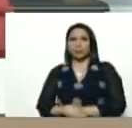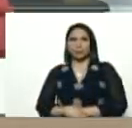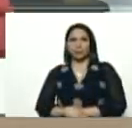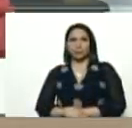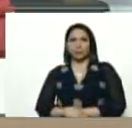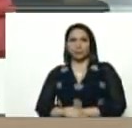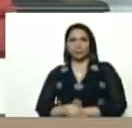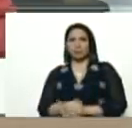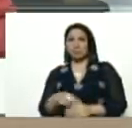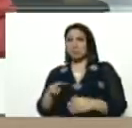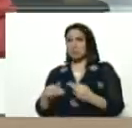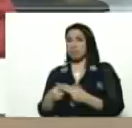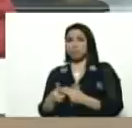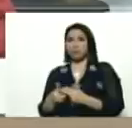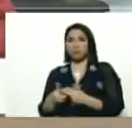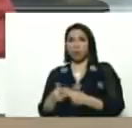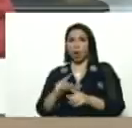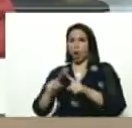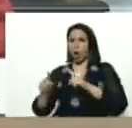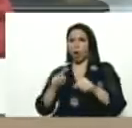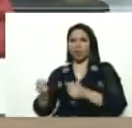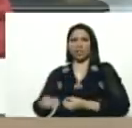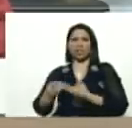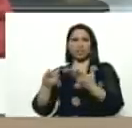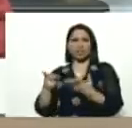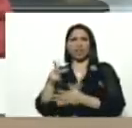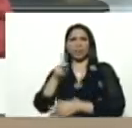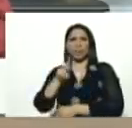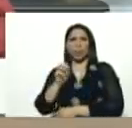ni siquiera, las órdenes, se la da Pompeo, ni Tron,